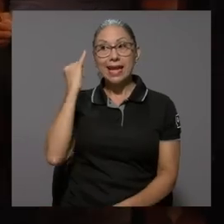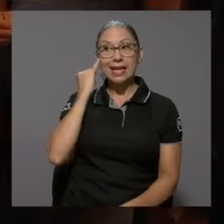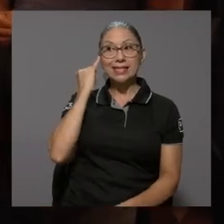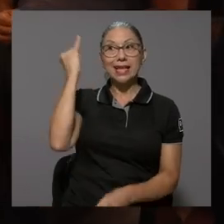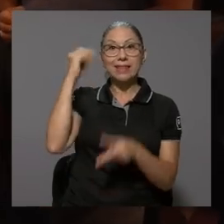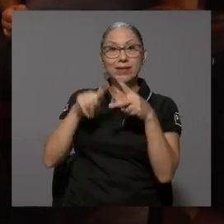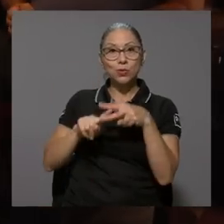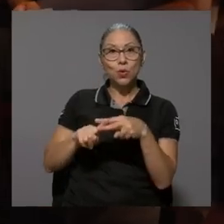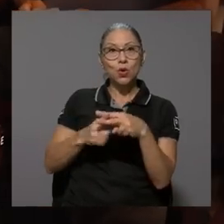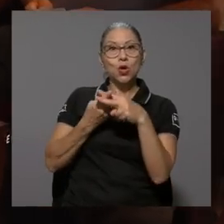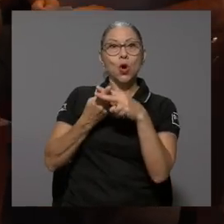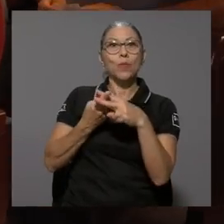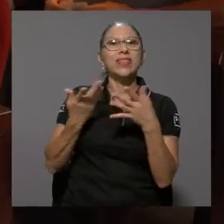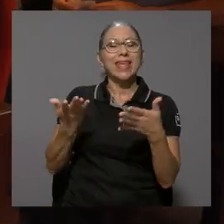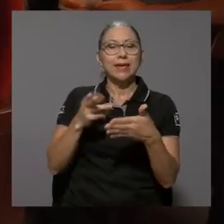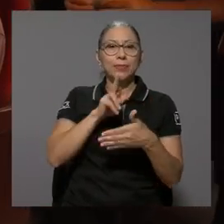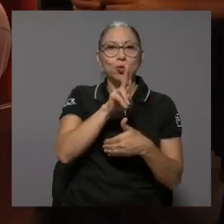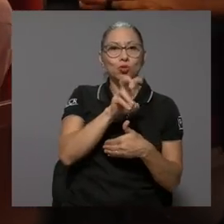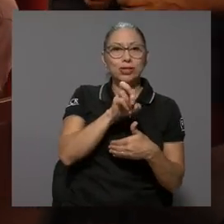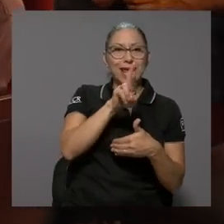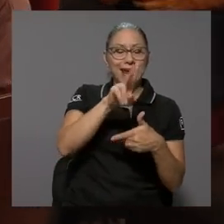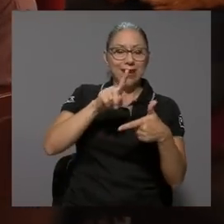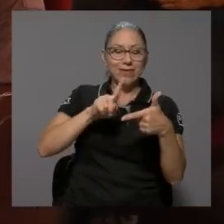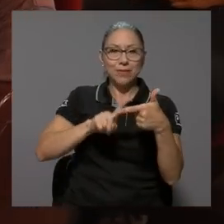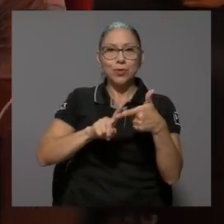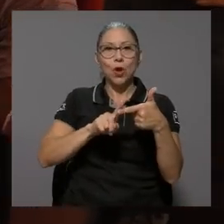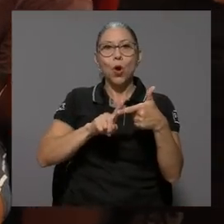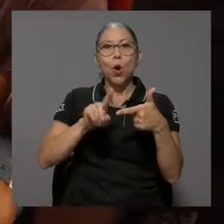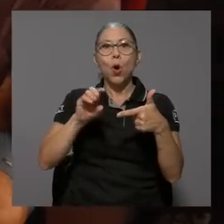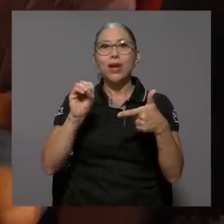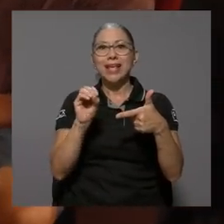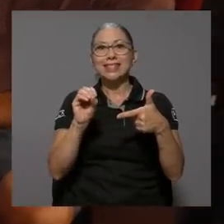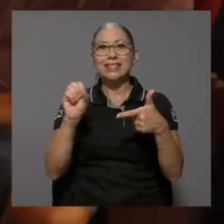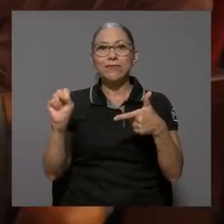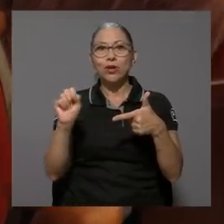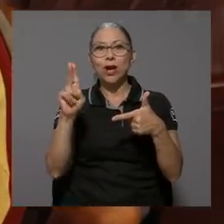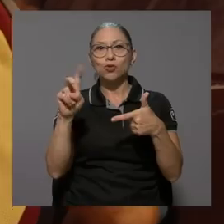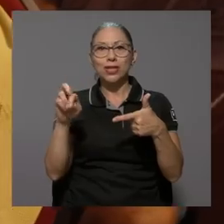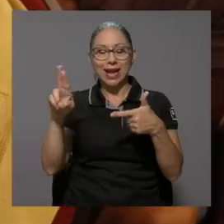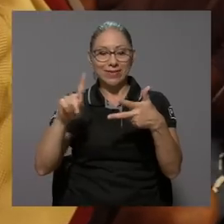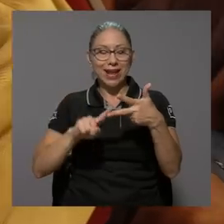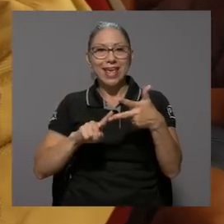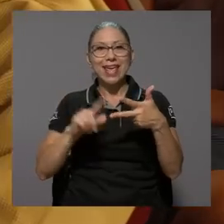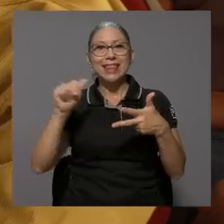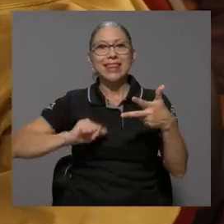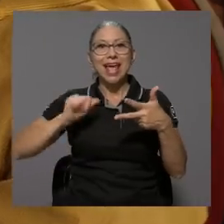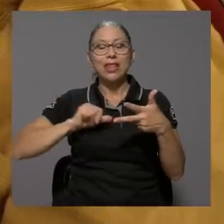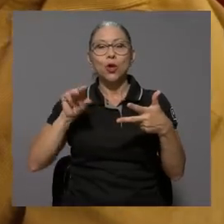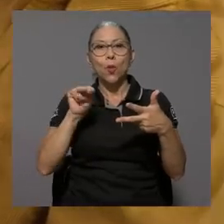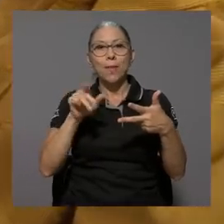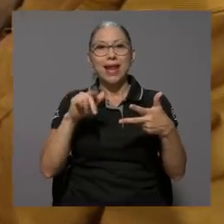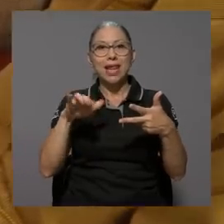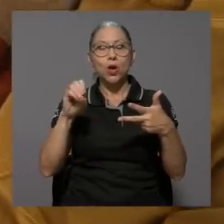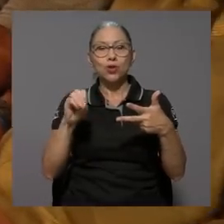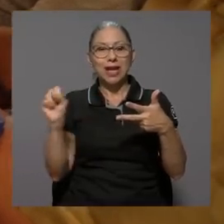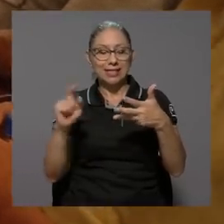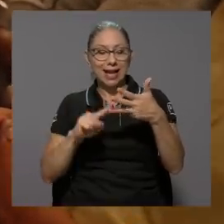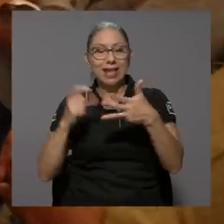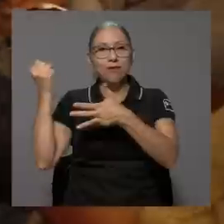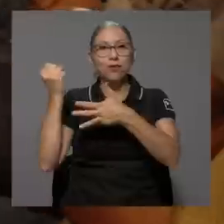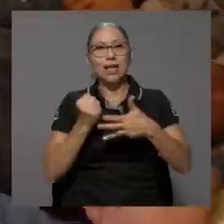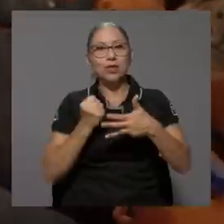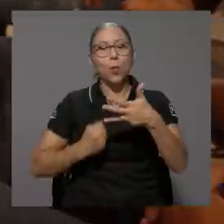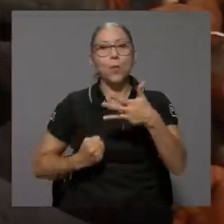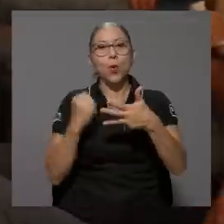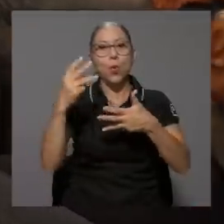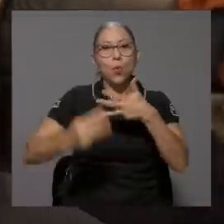La iniciativa surgió de la alianza entre la UCR, la Orquesta Sinfónica de la UCR, el Teatro Melico Salazar y la